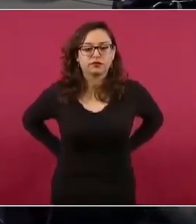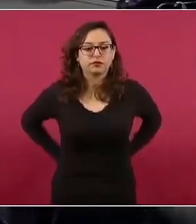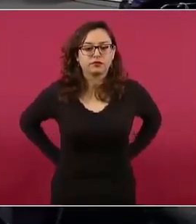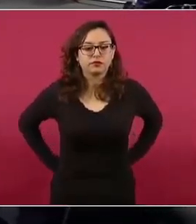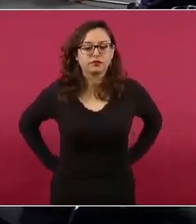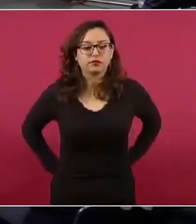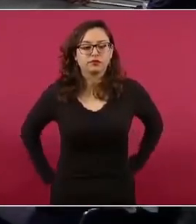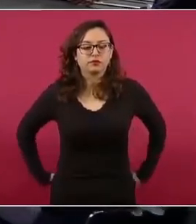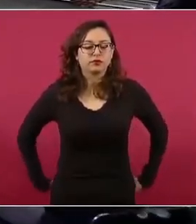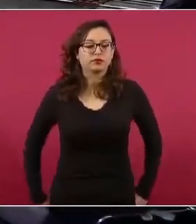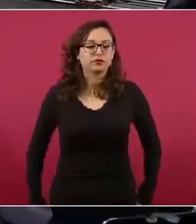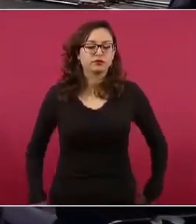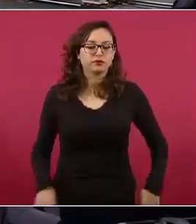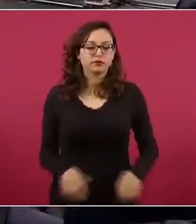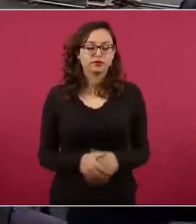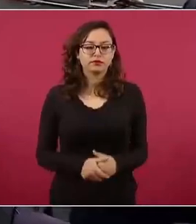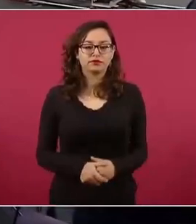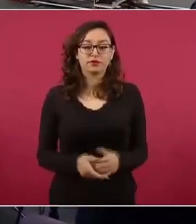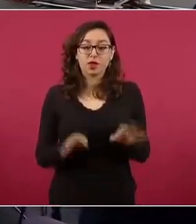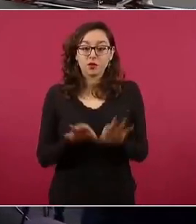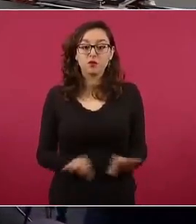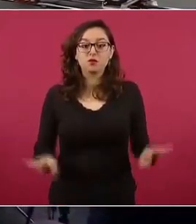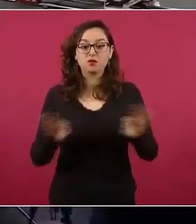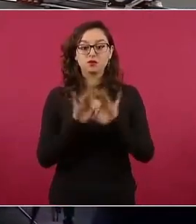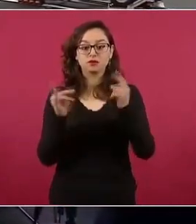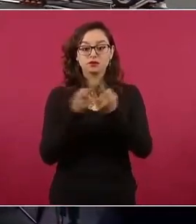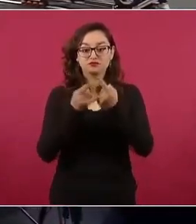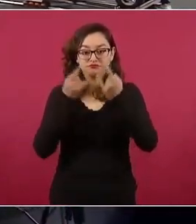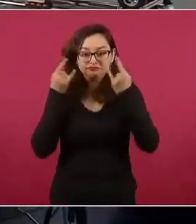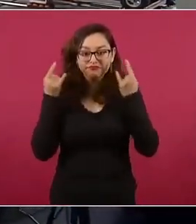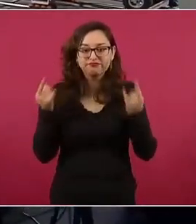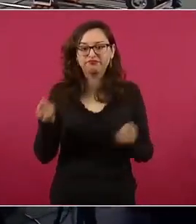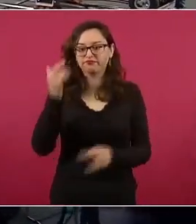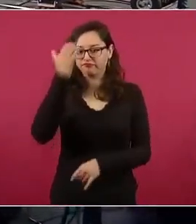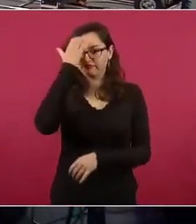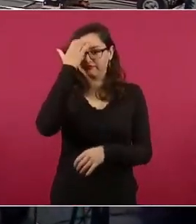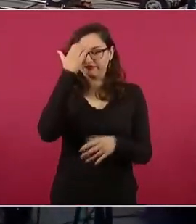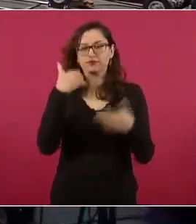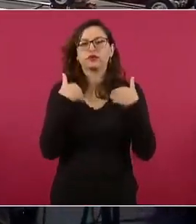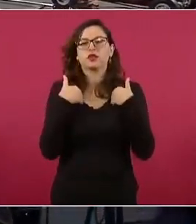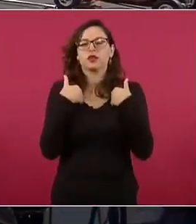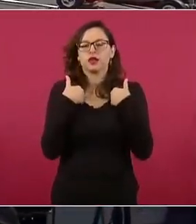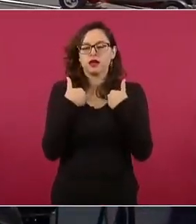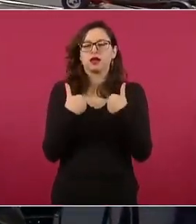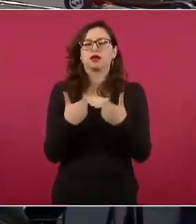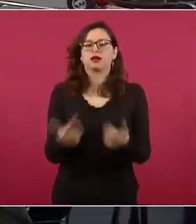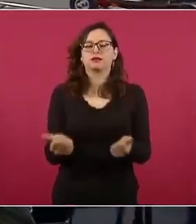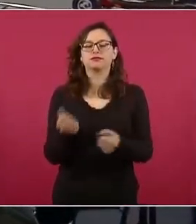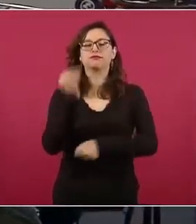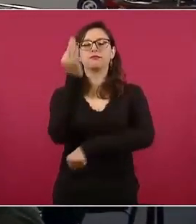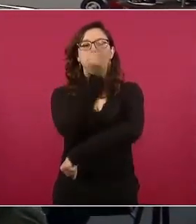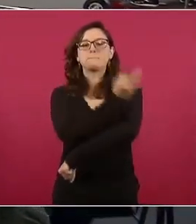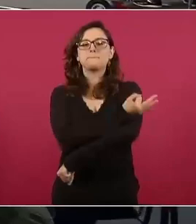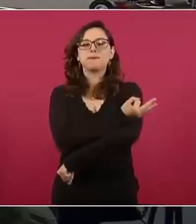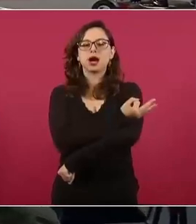no vamos a comprender muchas cosas,